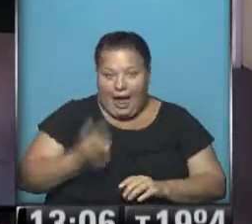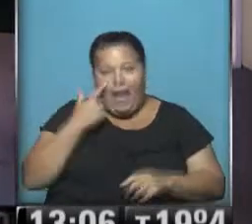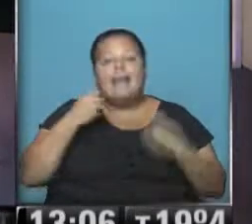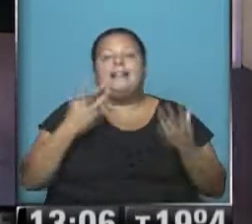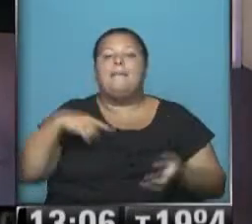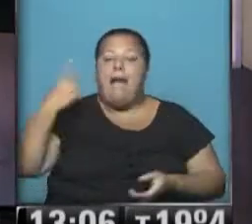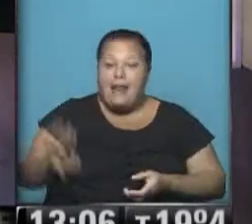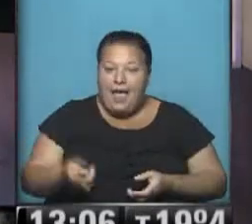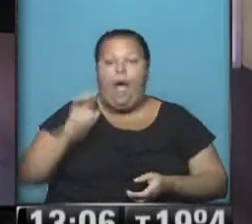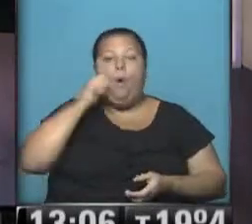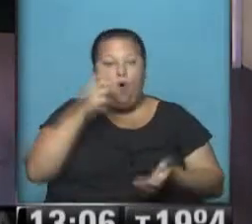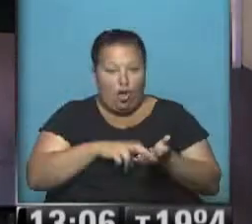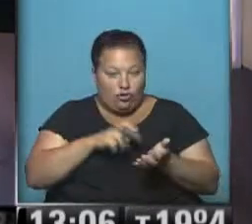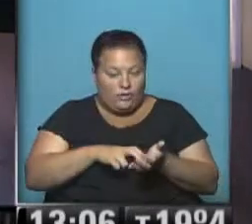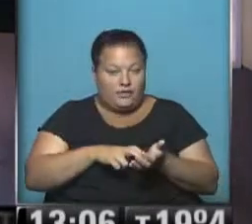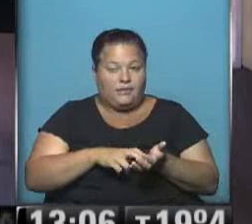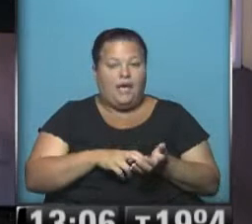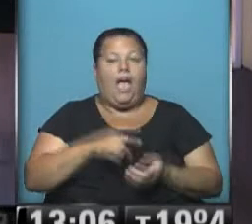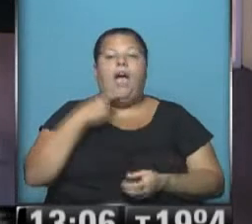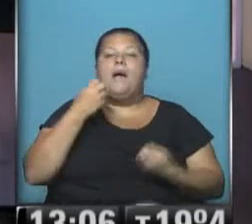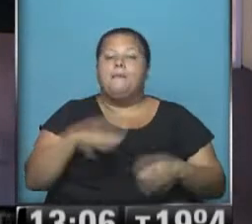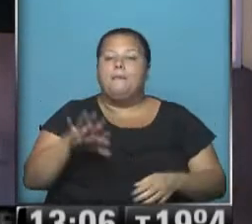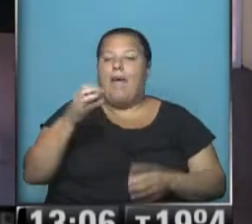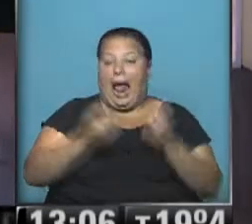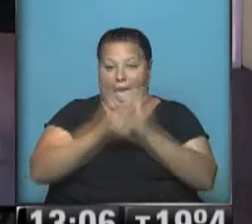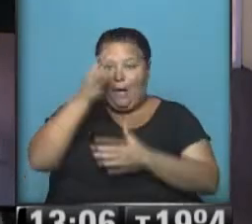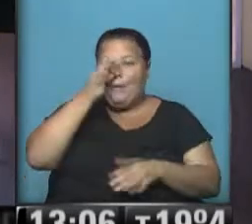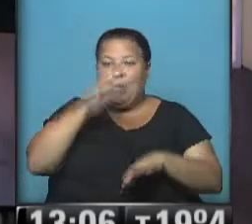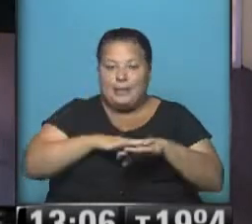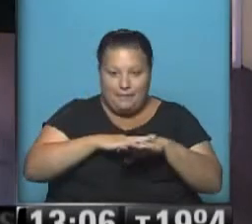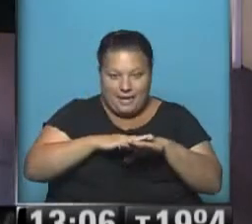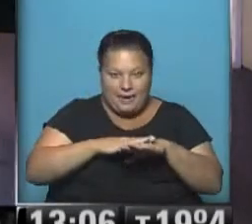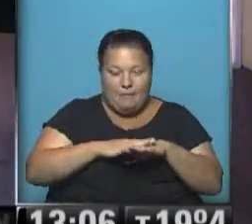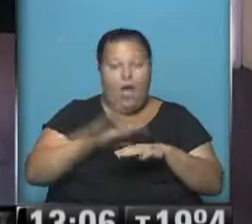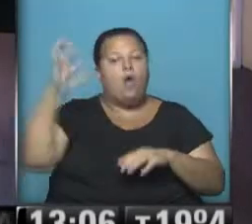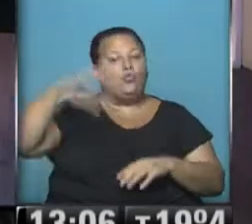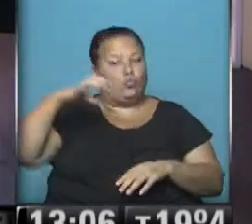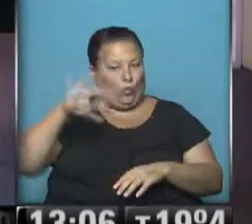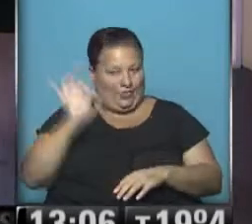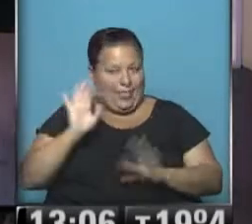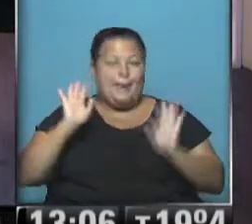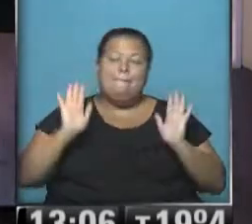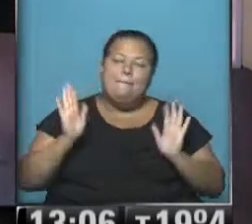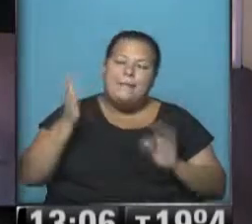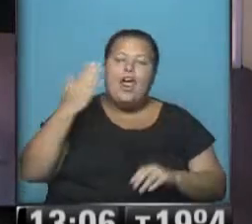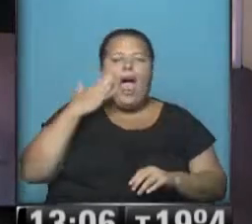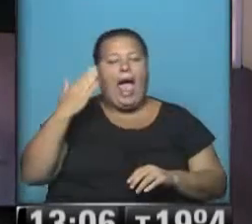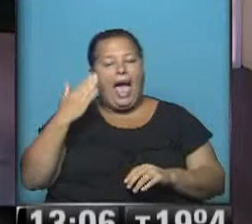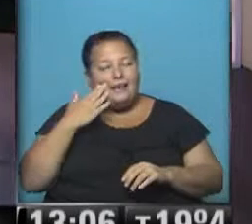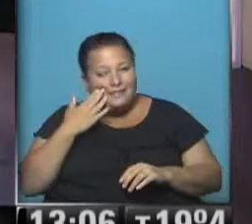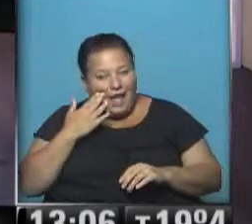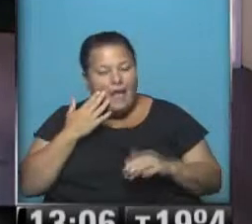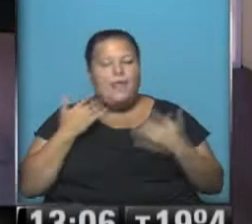mañana, buena noticia, vamos a comenzar con 20 de mínima y sin lluvia. Pero la tardecita